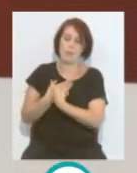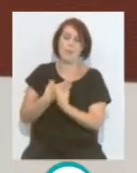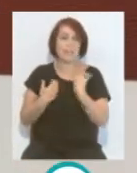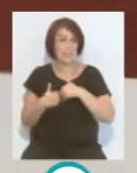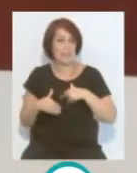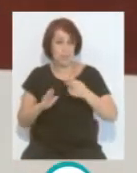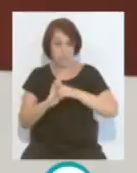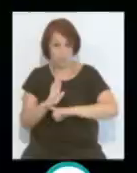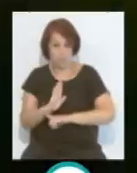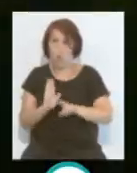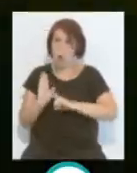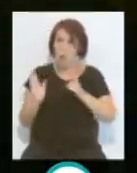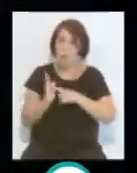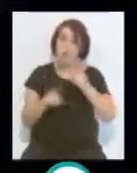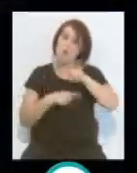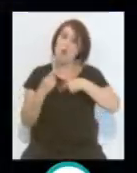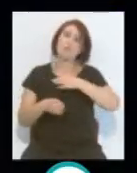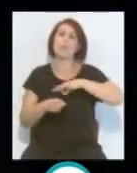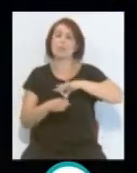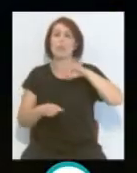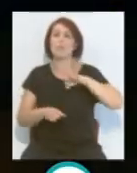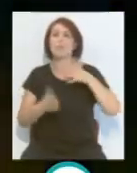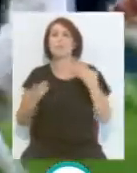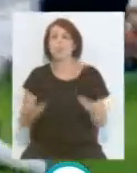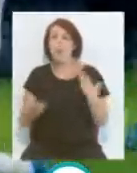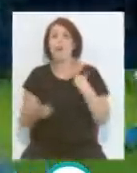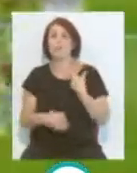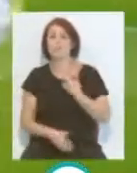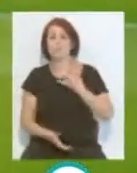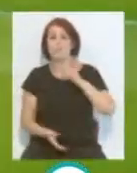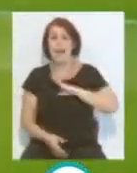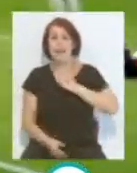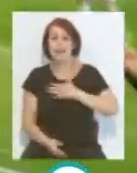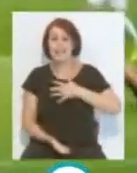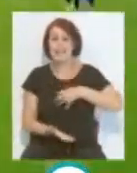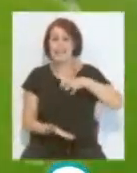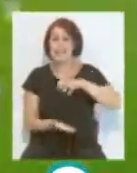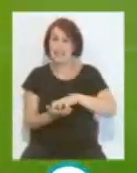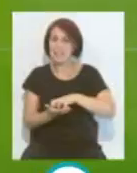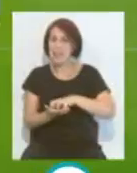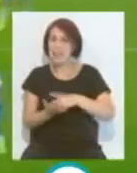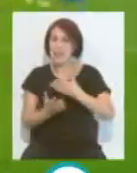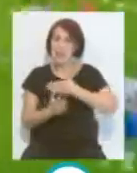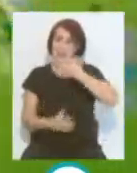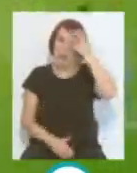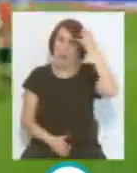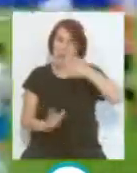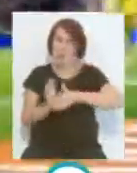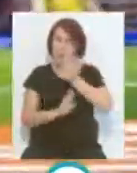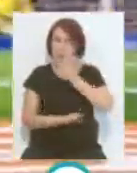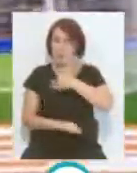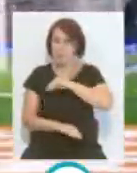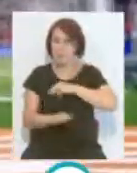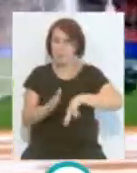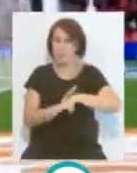estuvieran todos inscritos se iba a proceder el sorteo. Pero se va a desarrollar en el día de mañana en la sede de la Real Federación Española de Fútbol